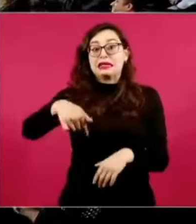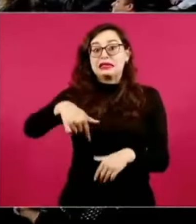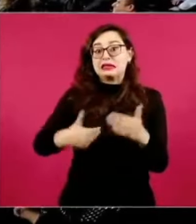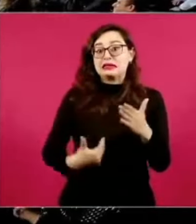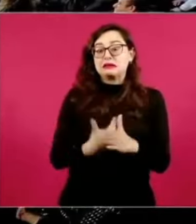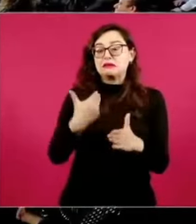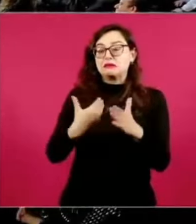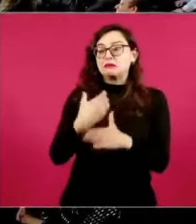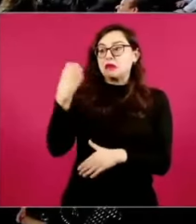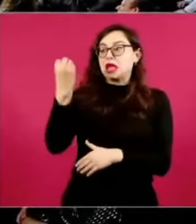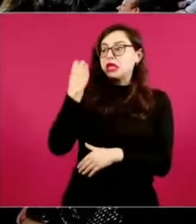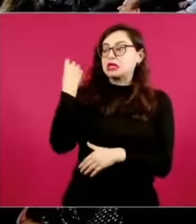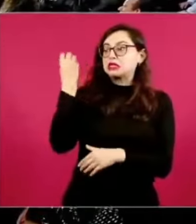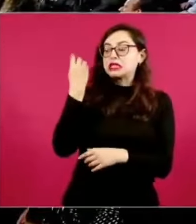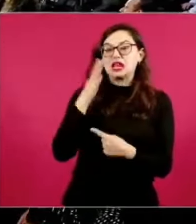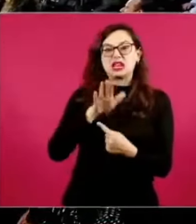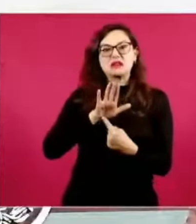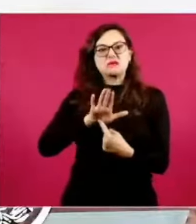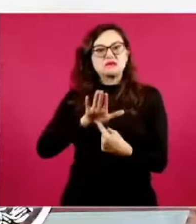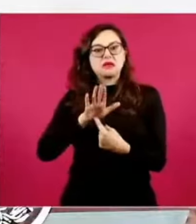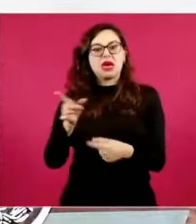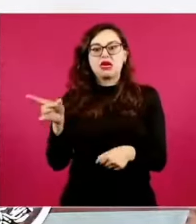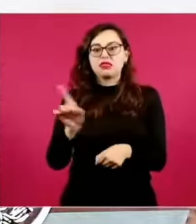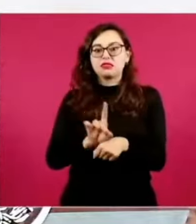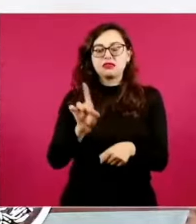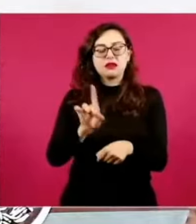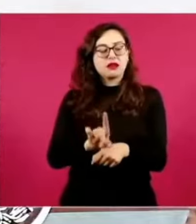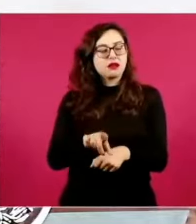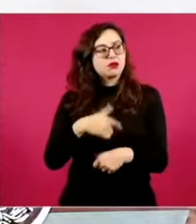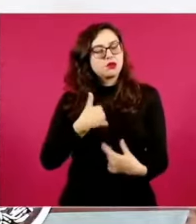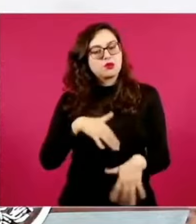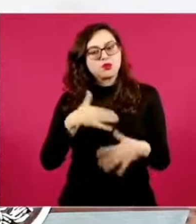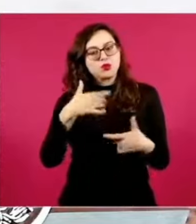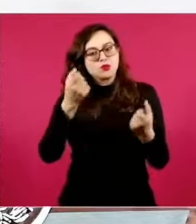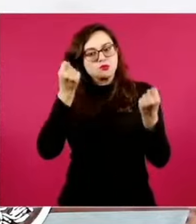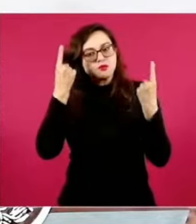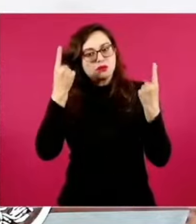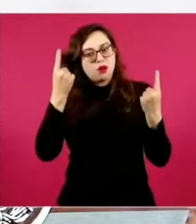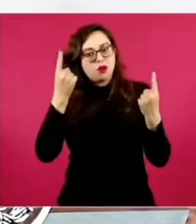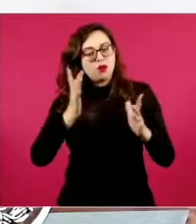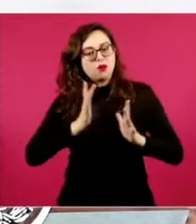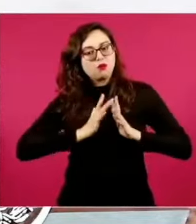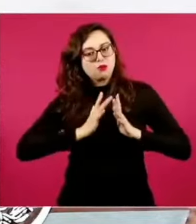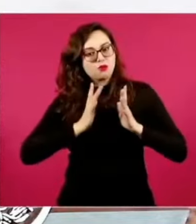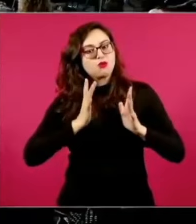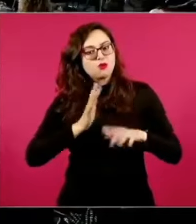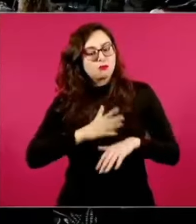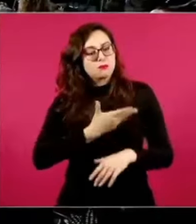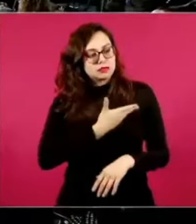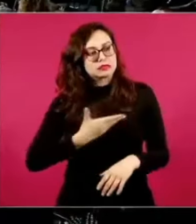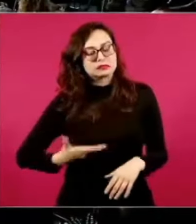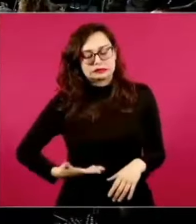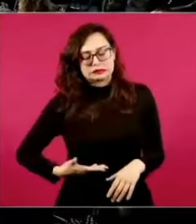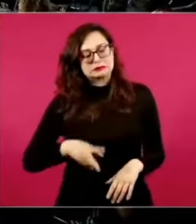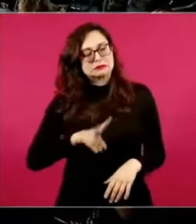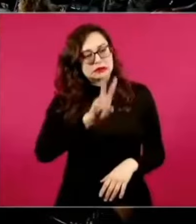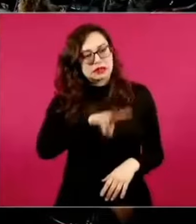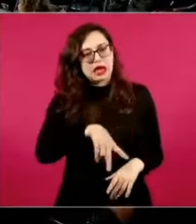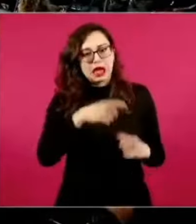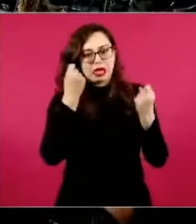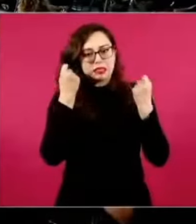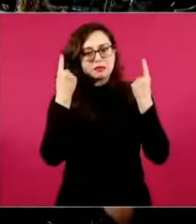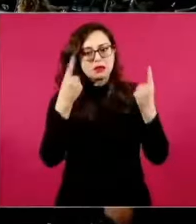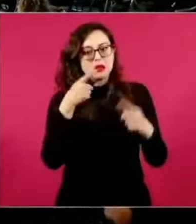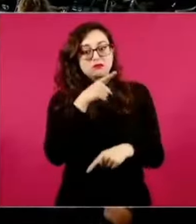a mí me sorprende y realmente es una admiración profunda al señor presidente con esa